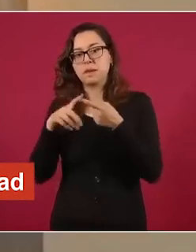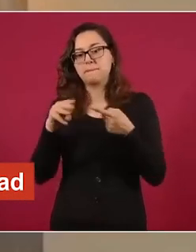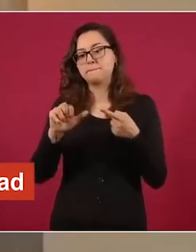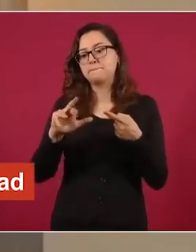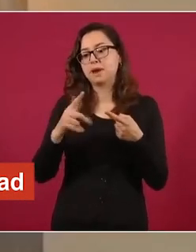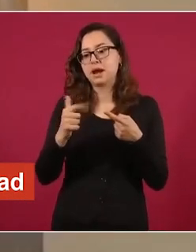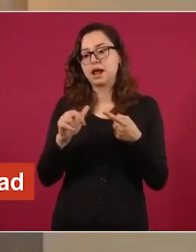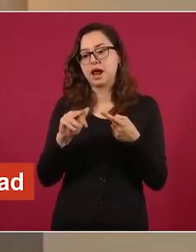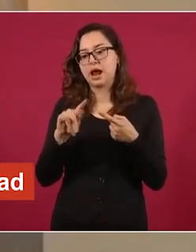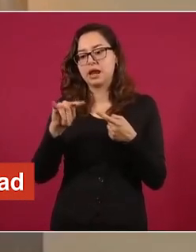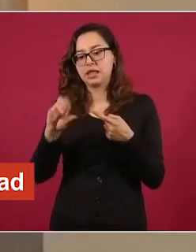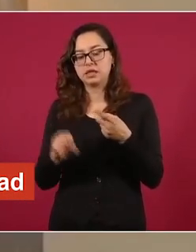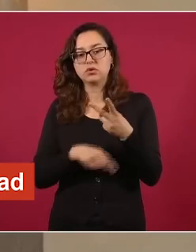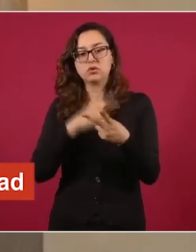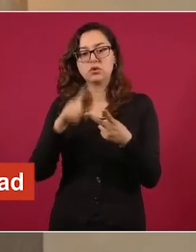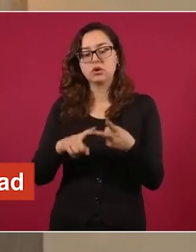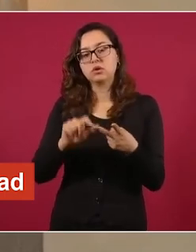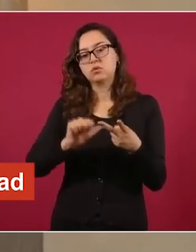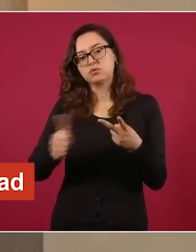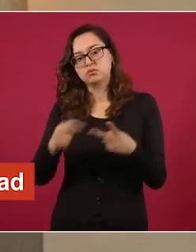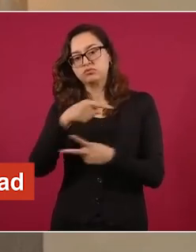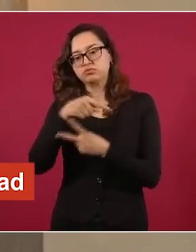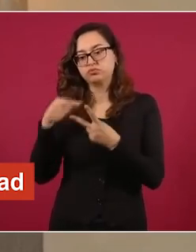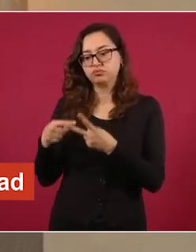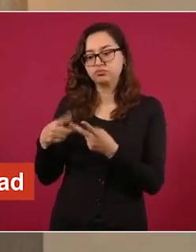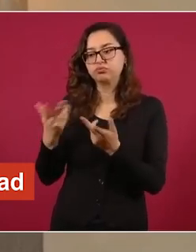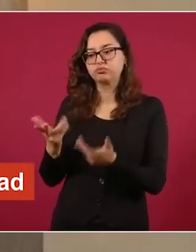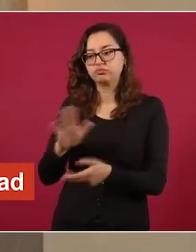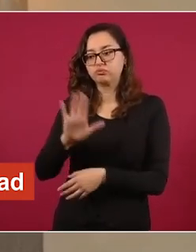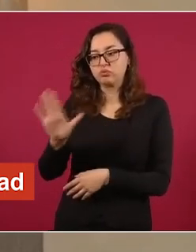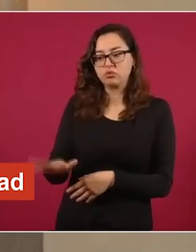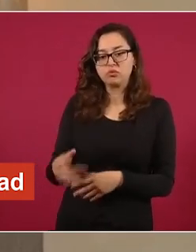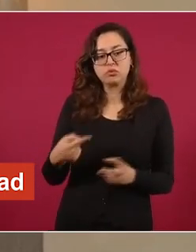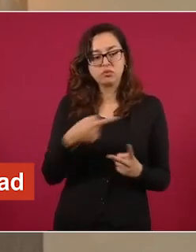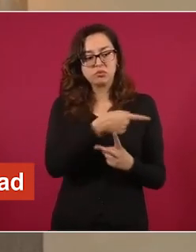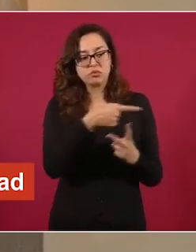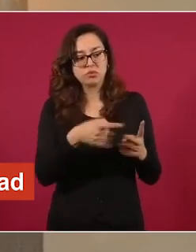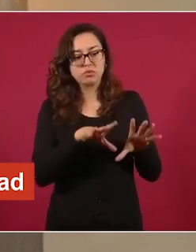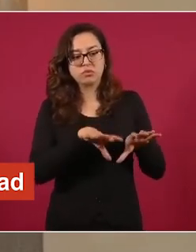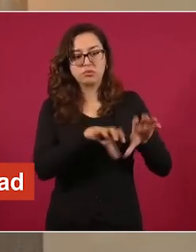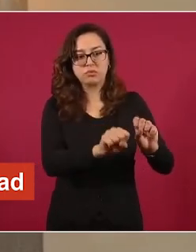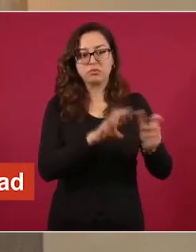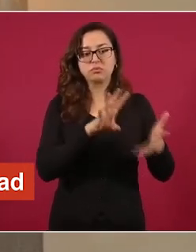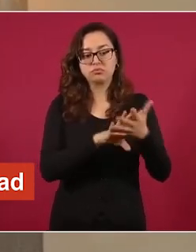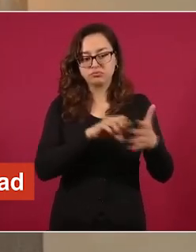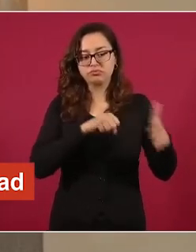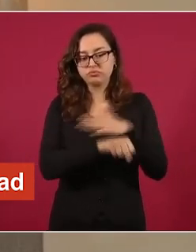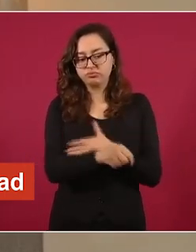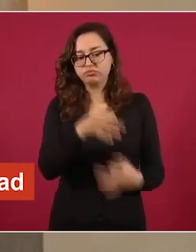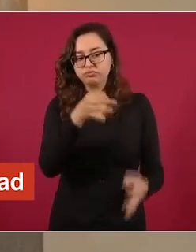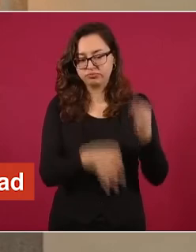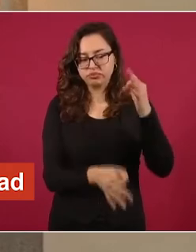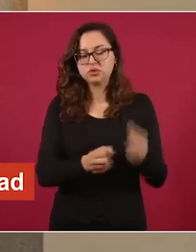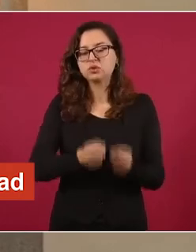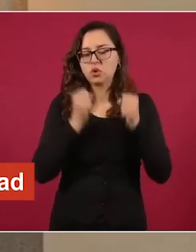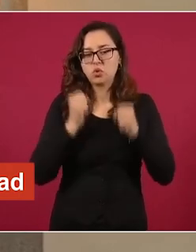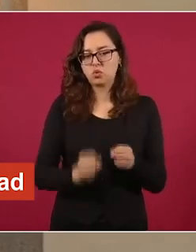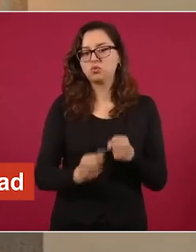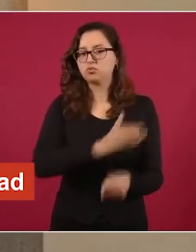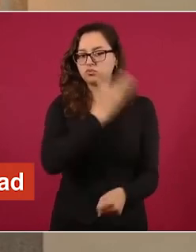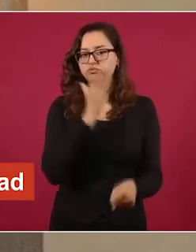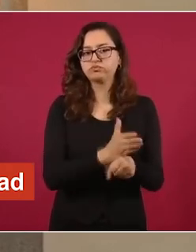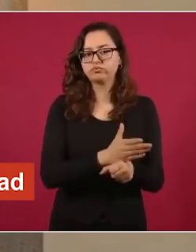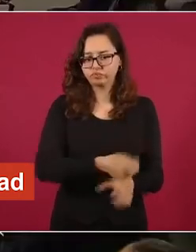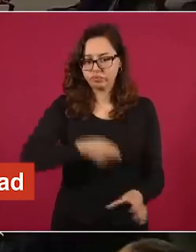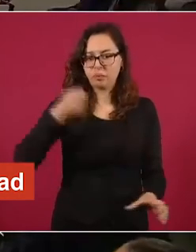los procesos penales van muy avanzados y se tiene la confianza que se lograrán sentencias condenatorias en contra de